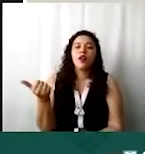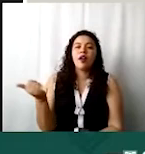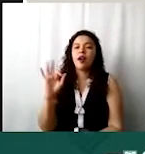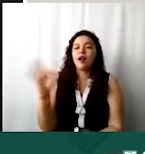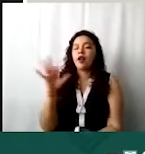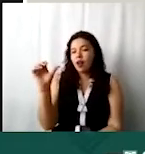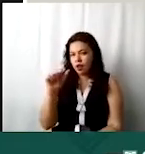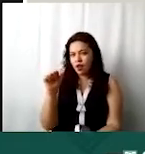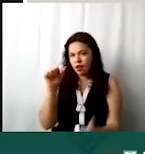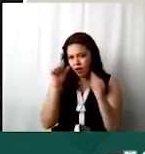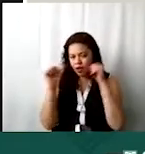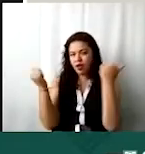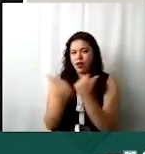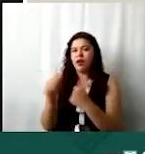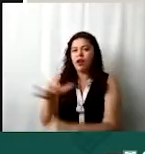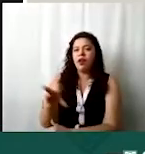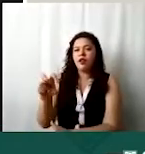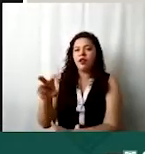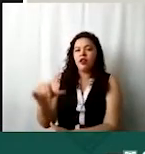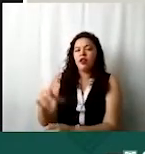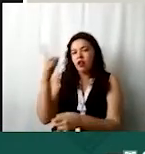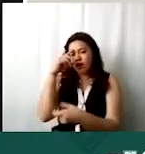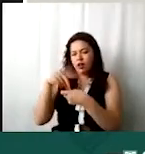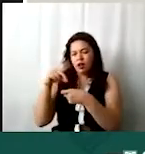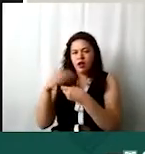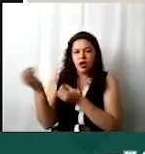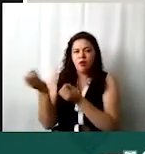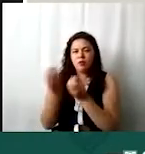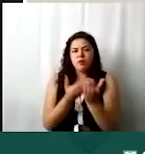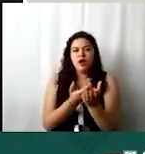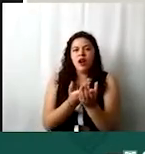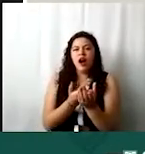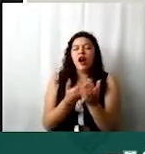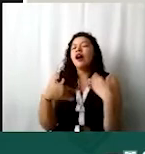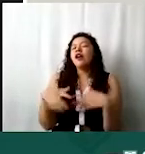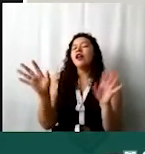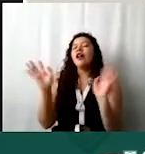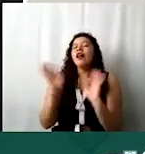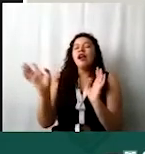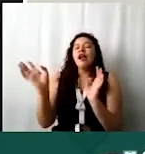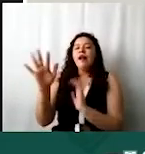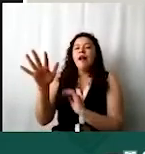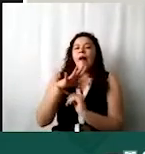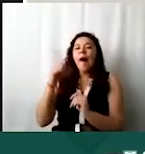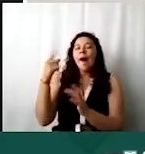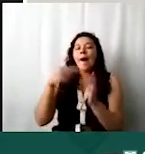civiles que son donatarias. Y vamos a suponer que en el caso de asociaciones den mil pesos.